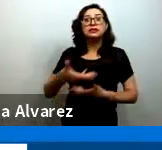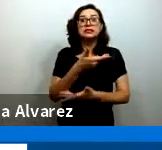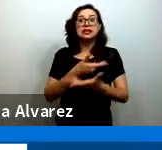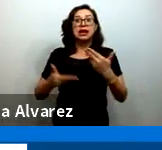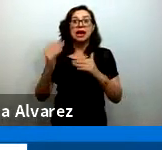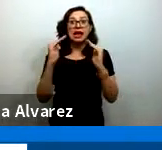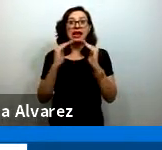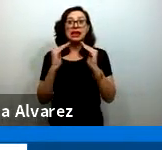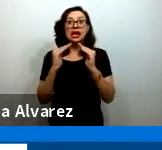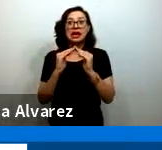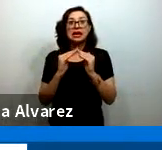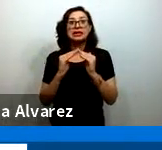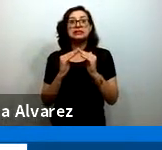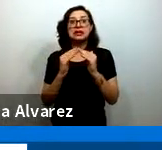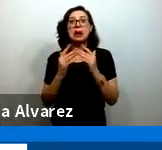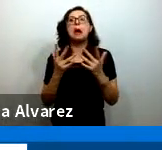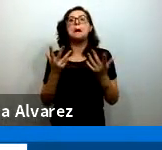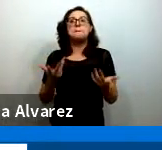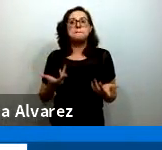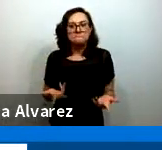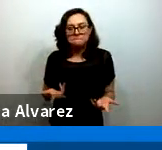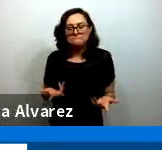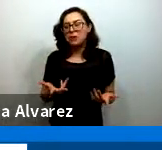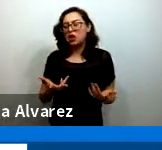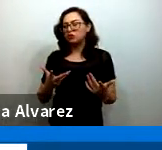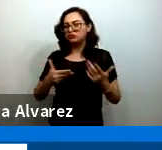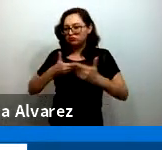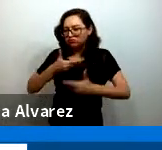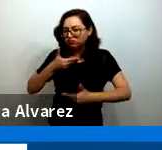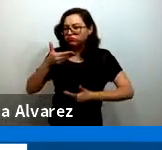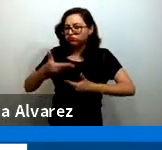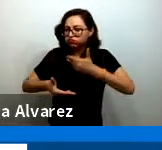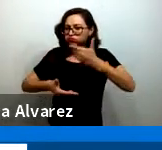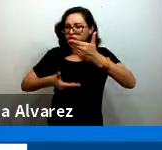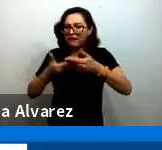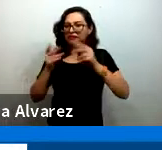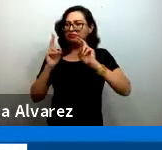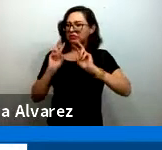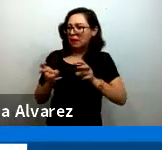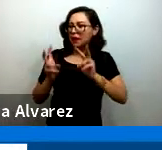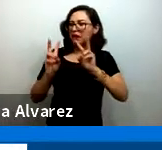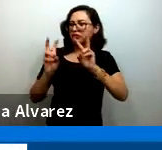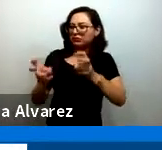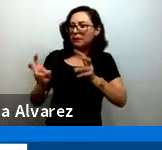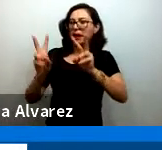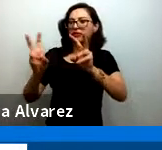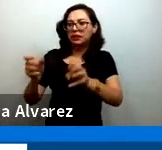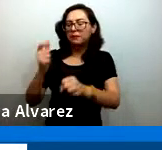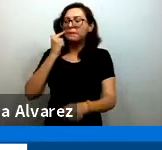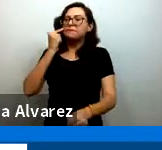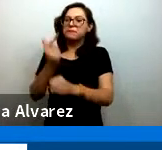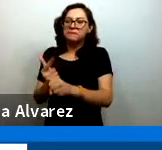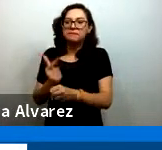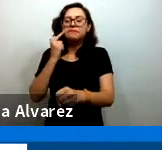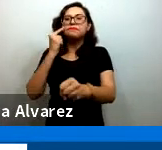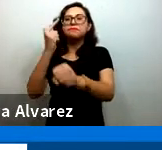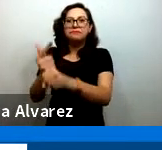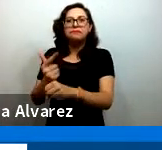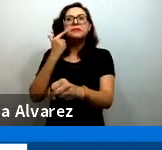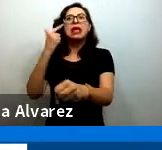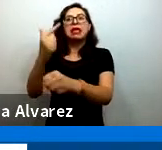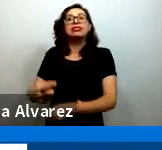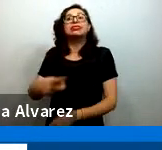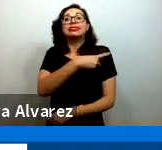que han sido todas dimensiones que se ha identificado desde el principio para empezar a